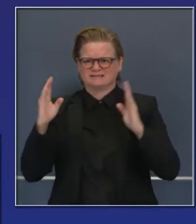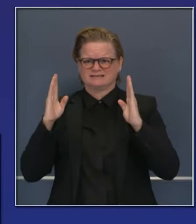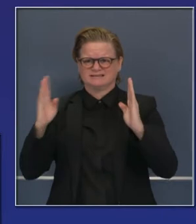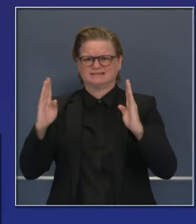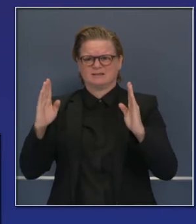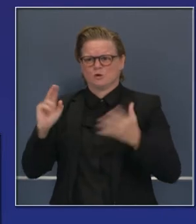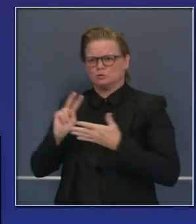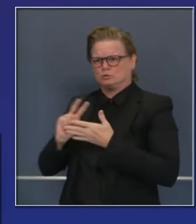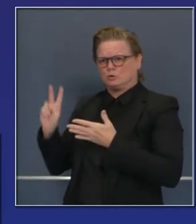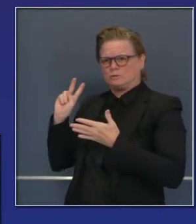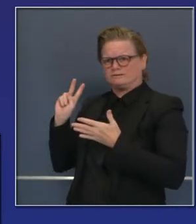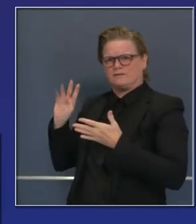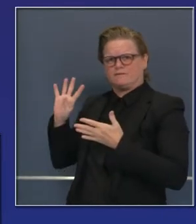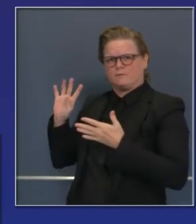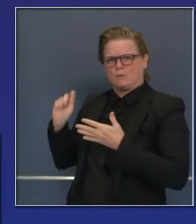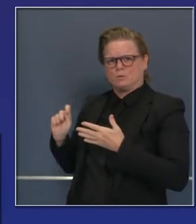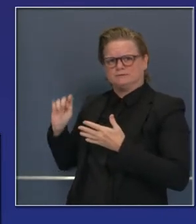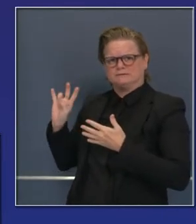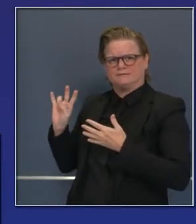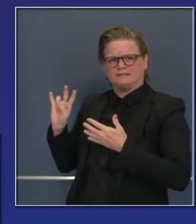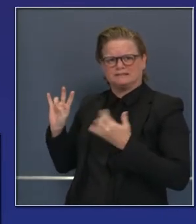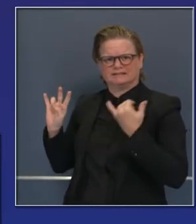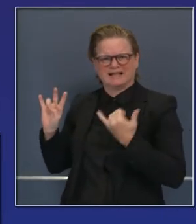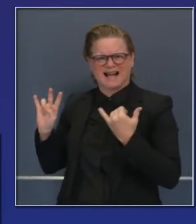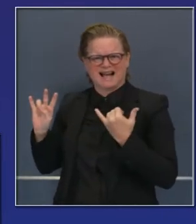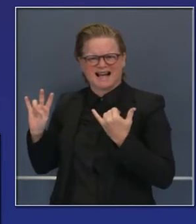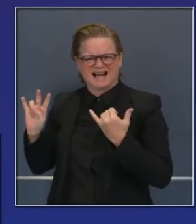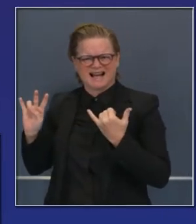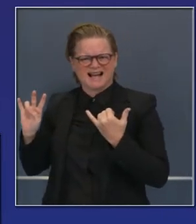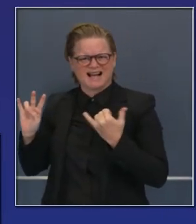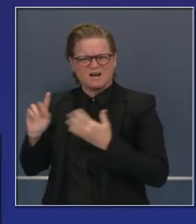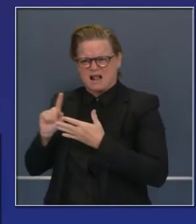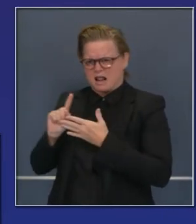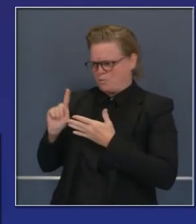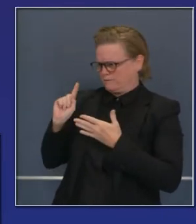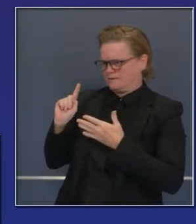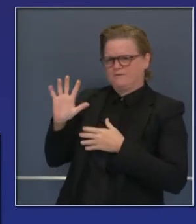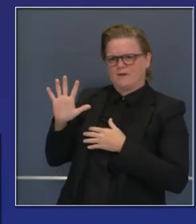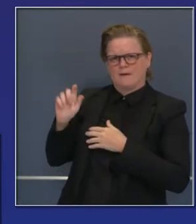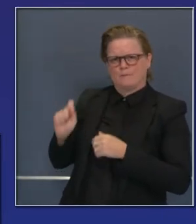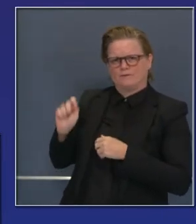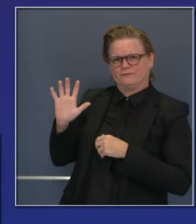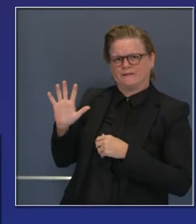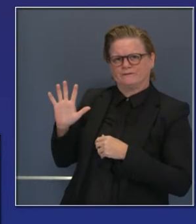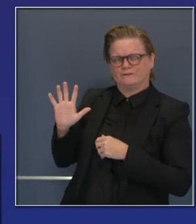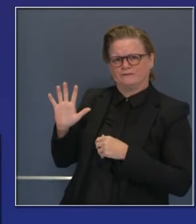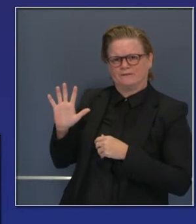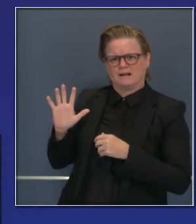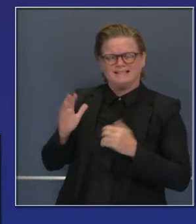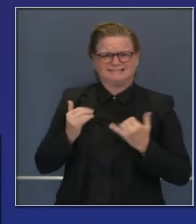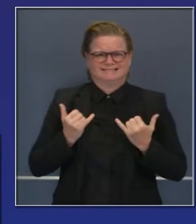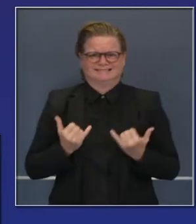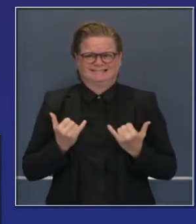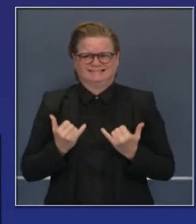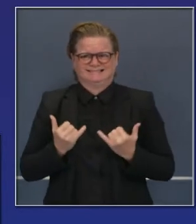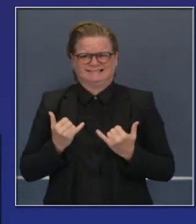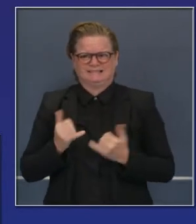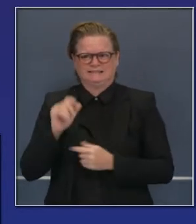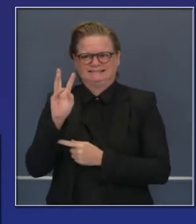,7 hace dos semanas y subió a 5,5 la semana pasada. Hoy estamos a 6,2%.